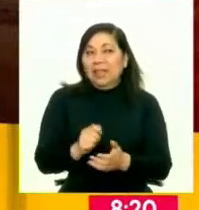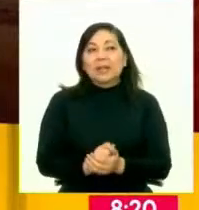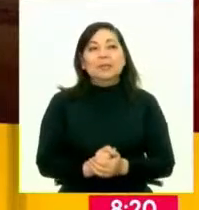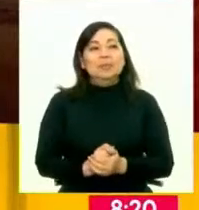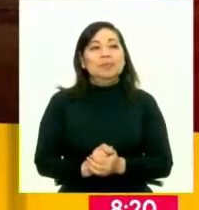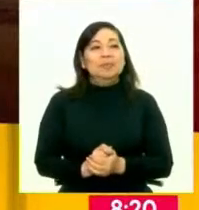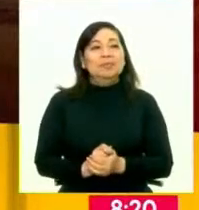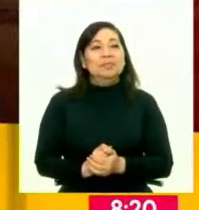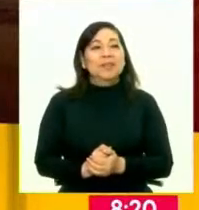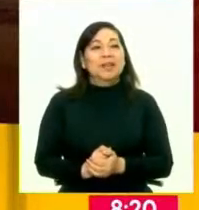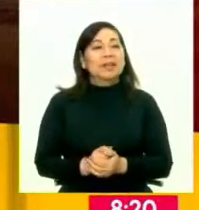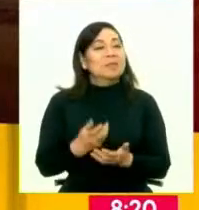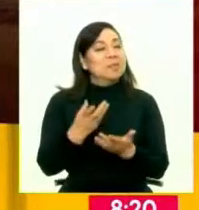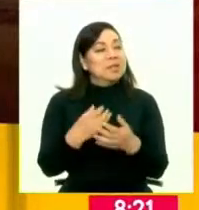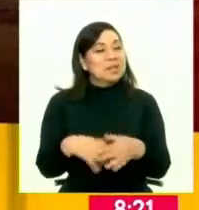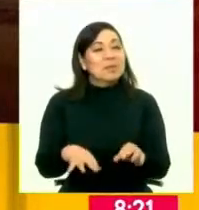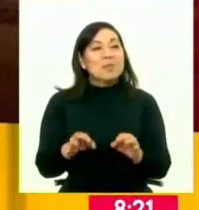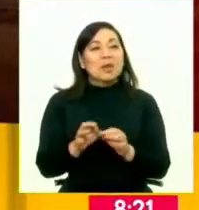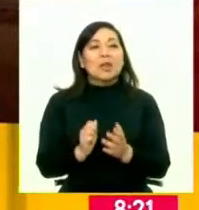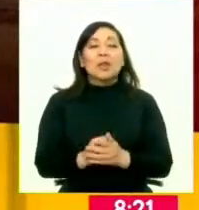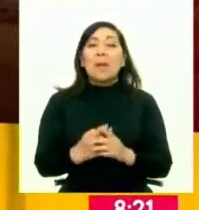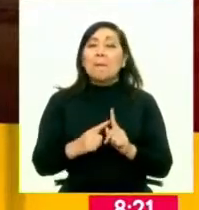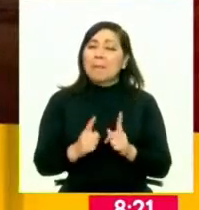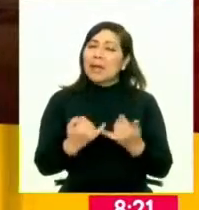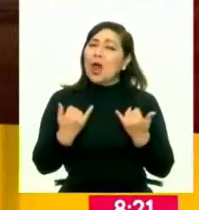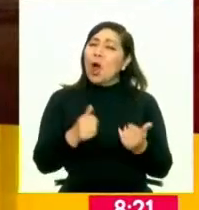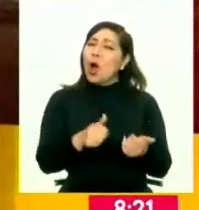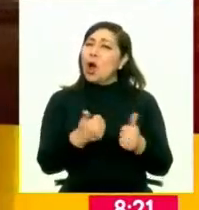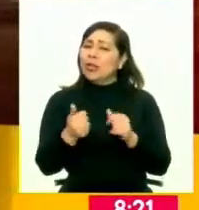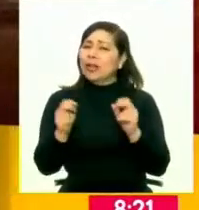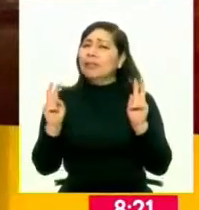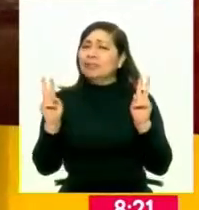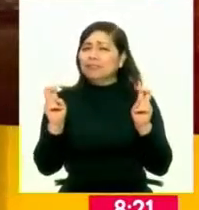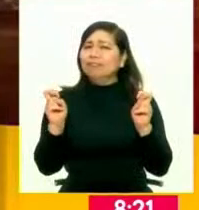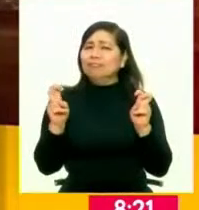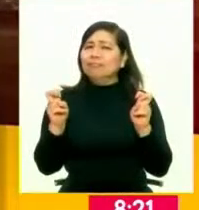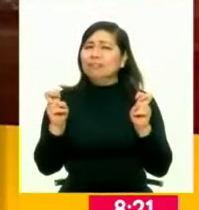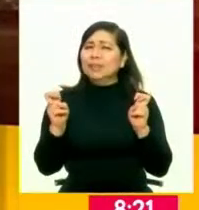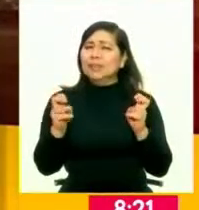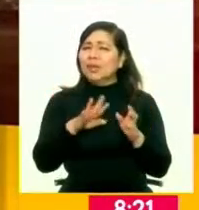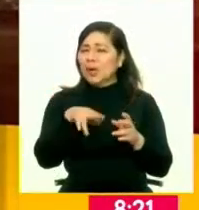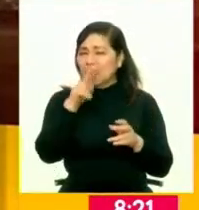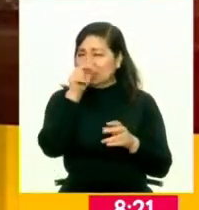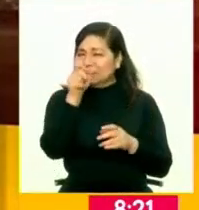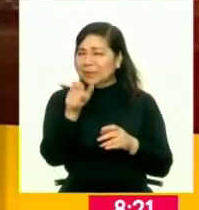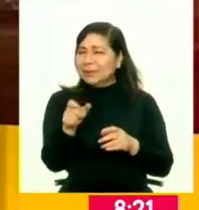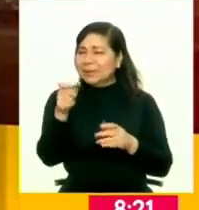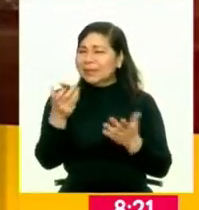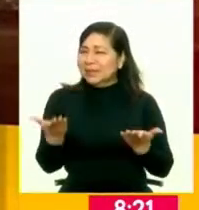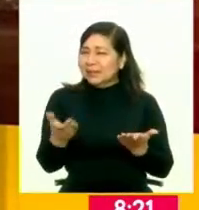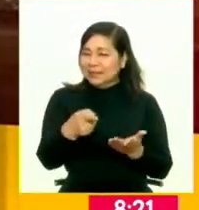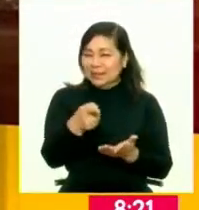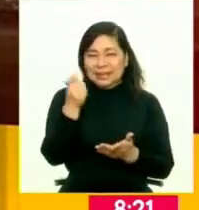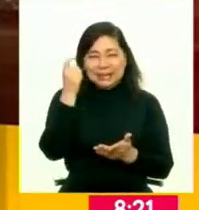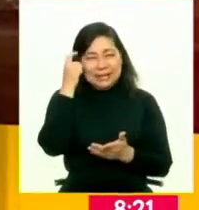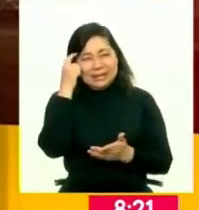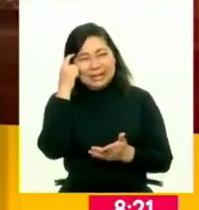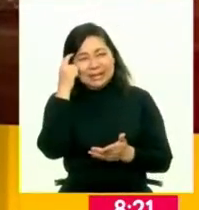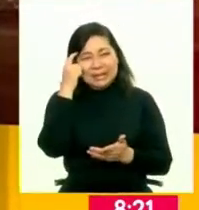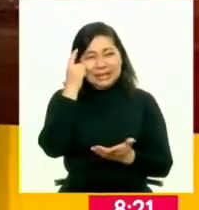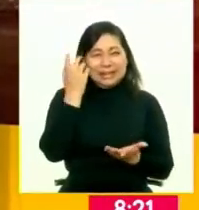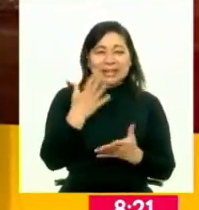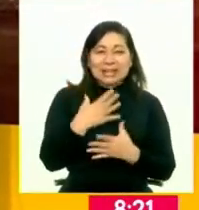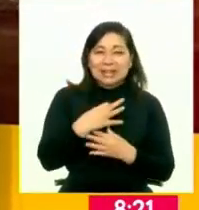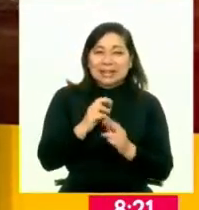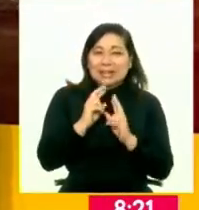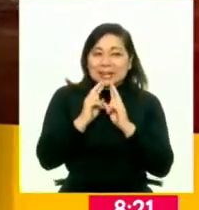...de bandera nacional. Pero vamos a hablar de otro tema que tiene que ver con todos los peruanos. Ustedes se imaginan, bueno, me